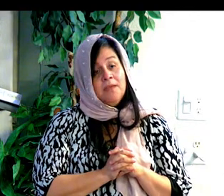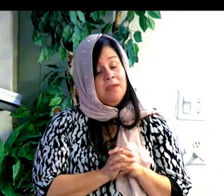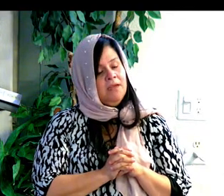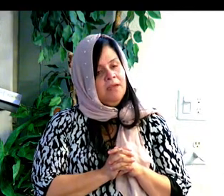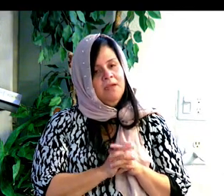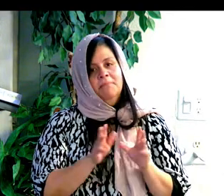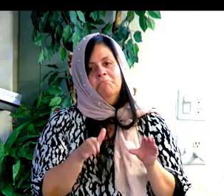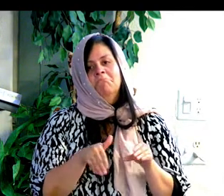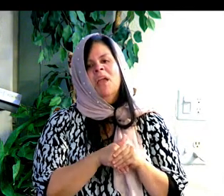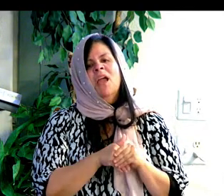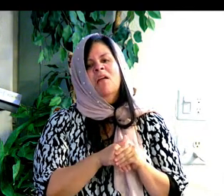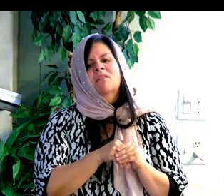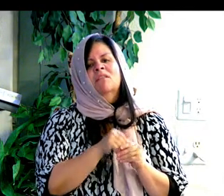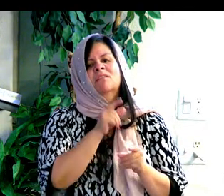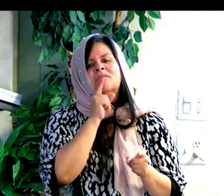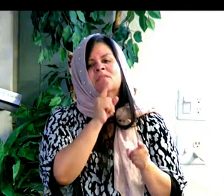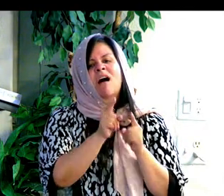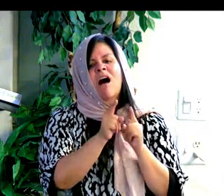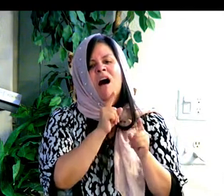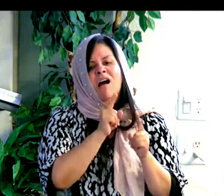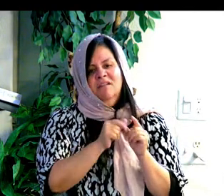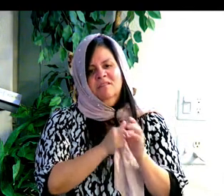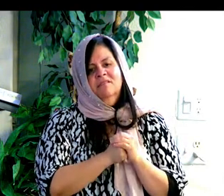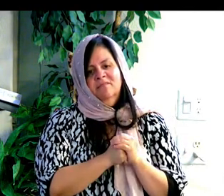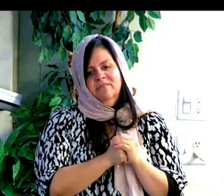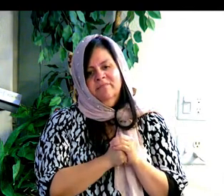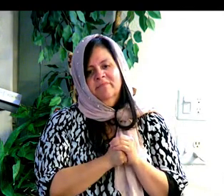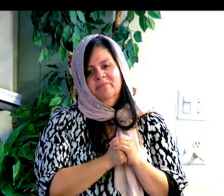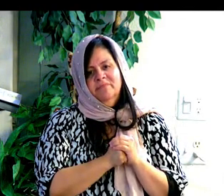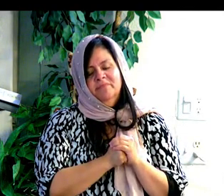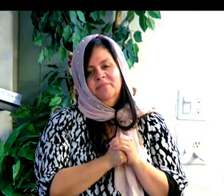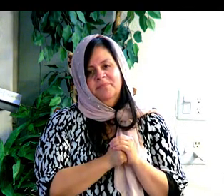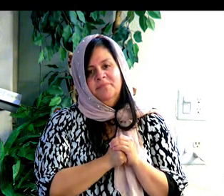Pero eso es, ese es lenguaje de bodas.